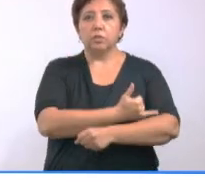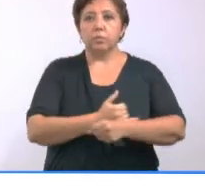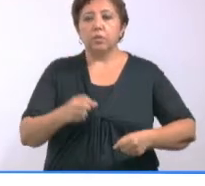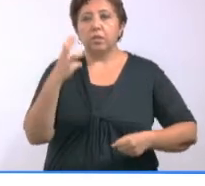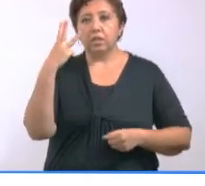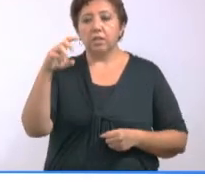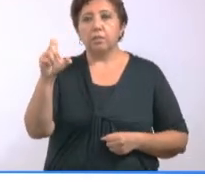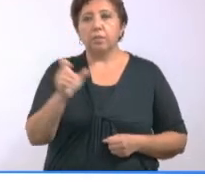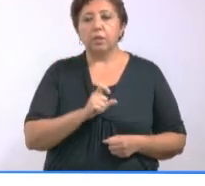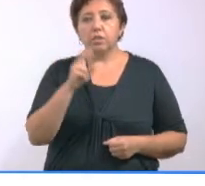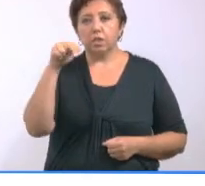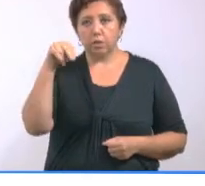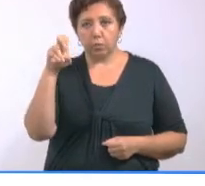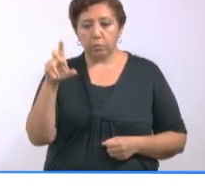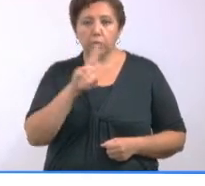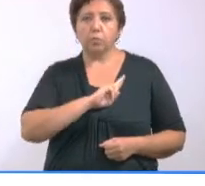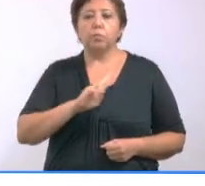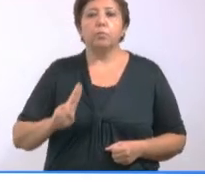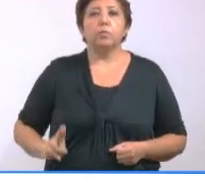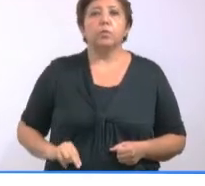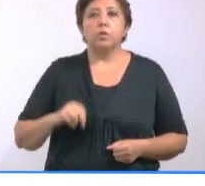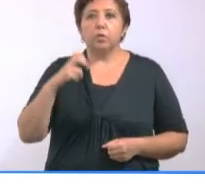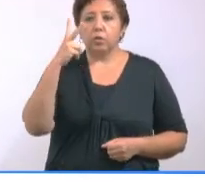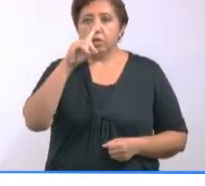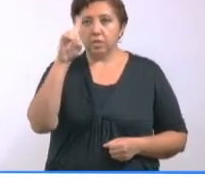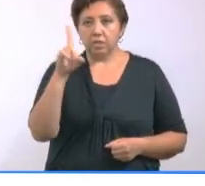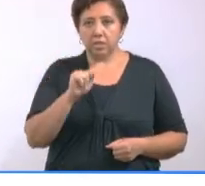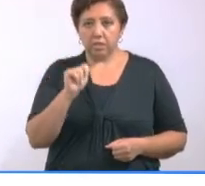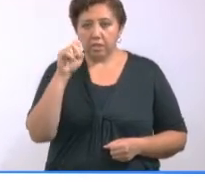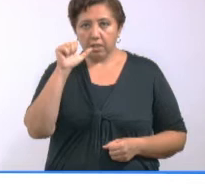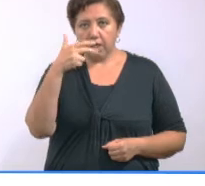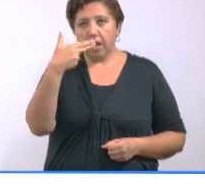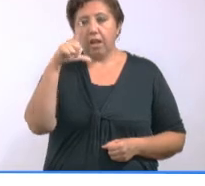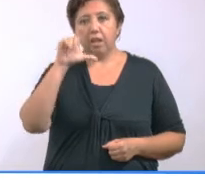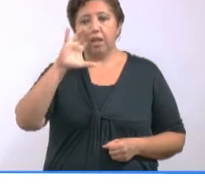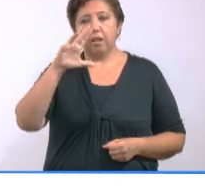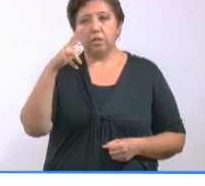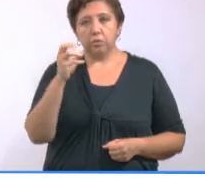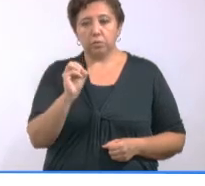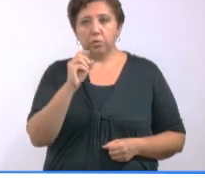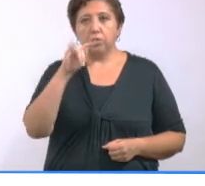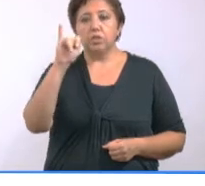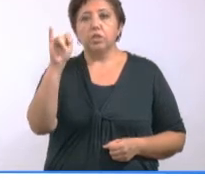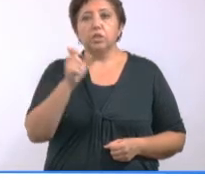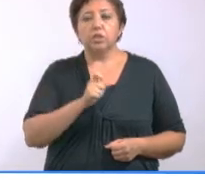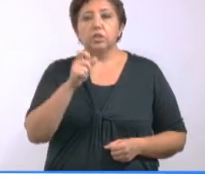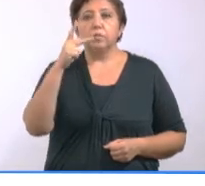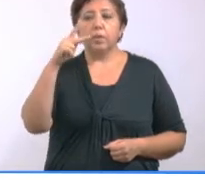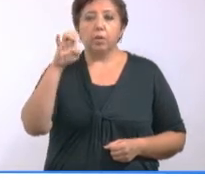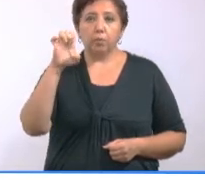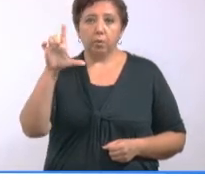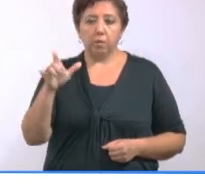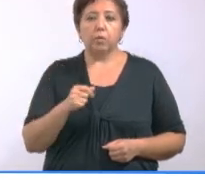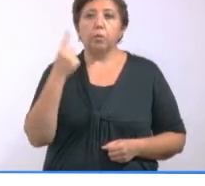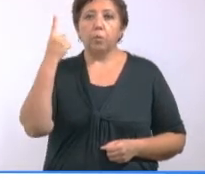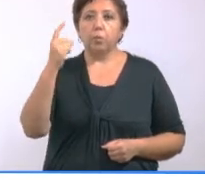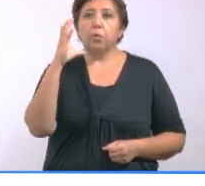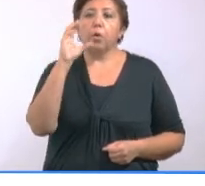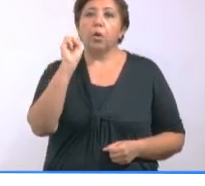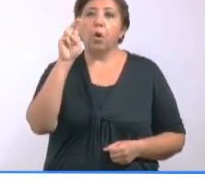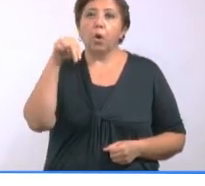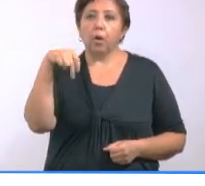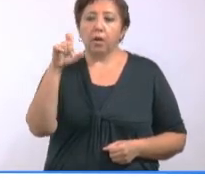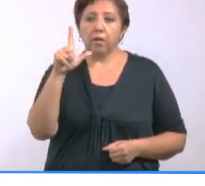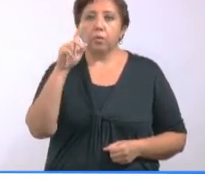3 en Mashcanú, Motul y Humán, 2 en San, Jalachó, Opichén, Sacalum, Tixcocop y Tixpehual, 1 en Concal,